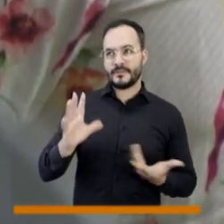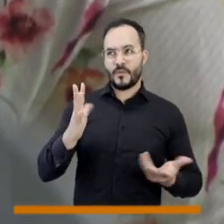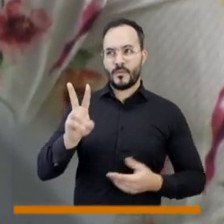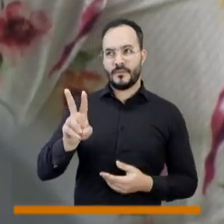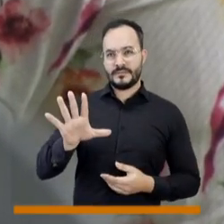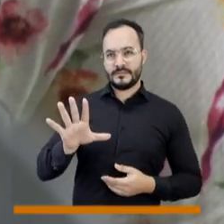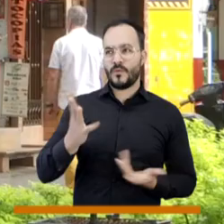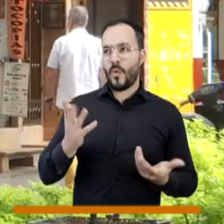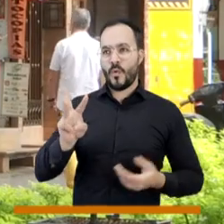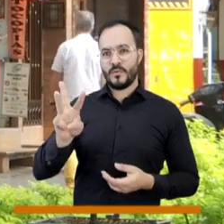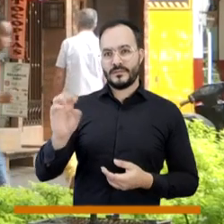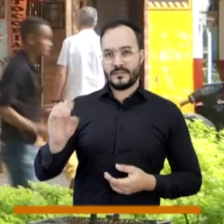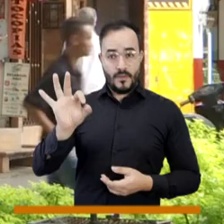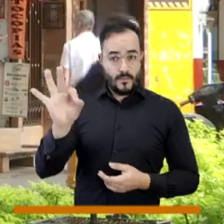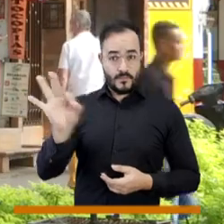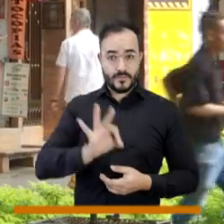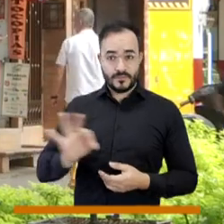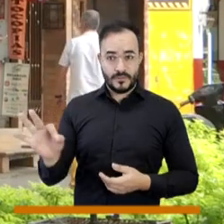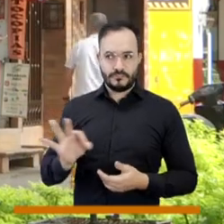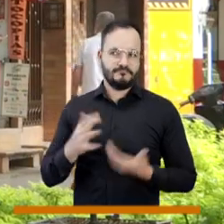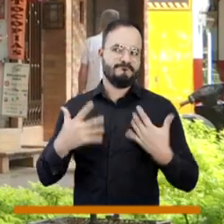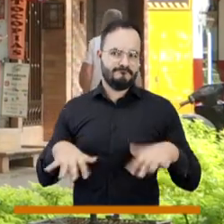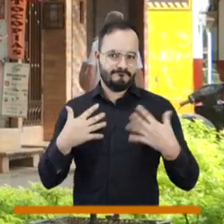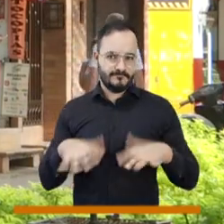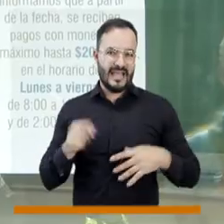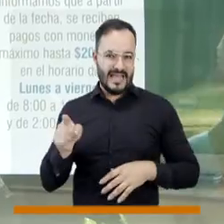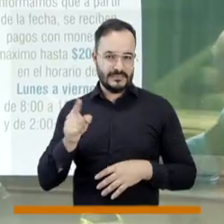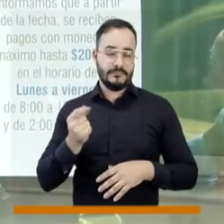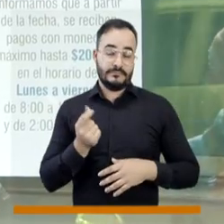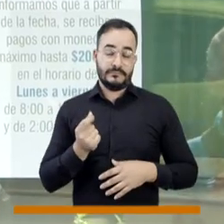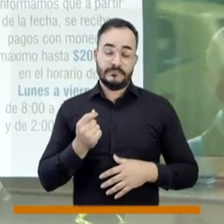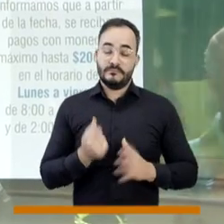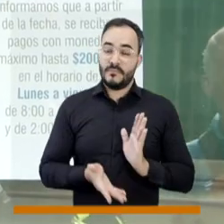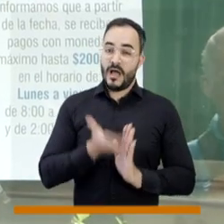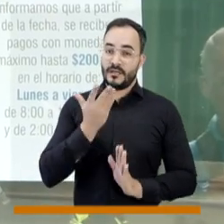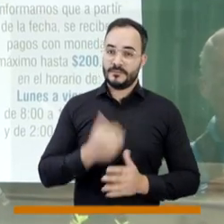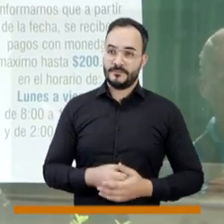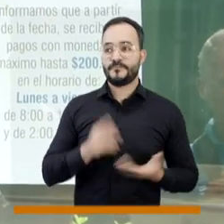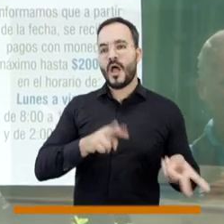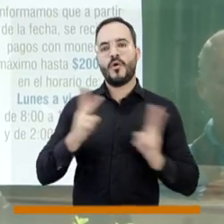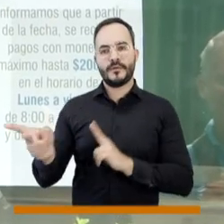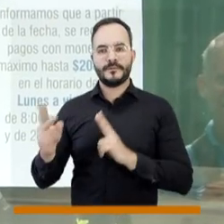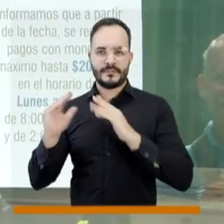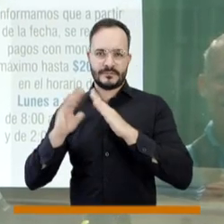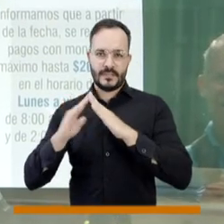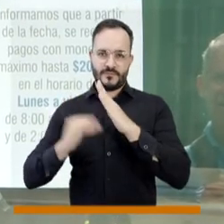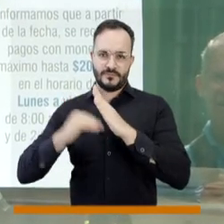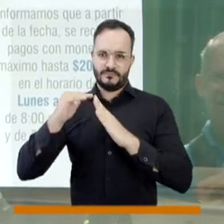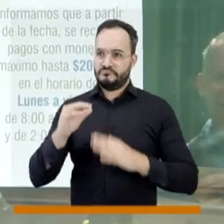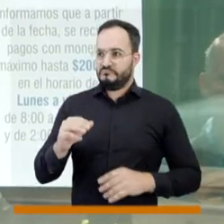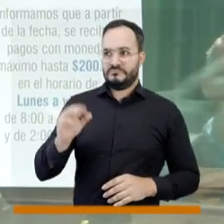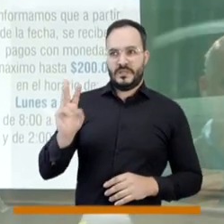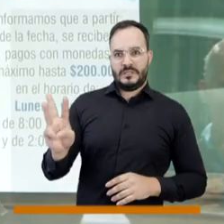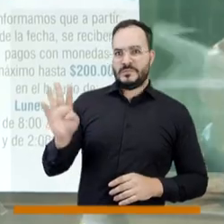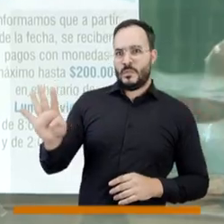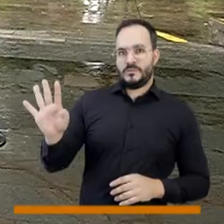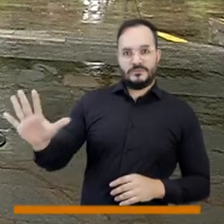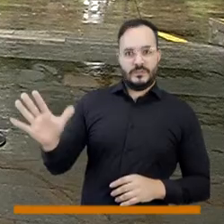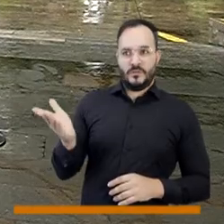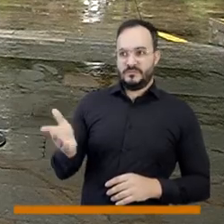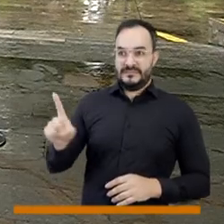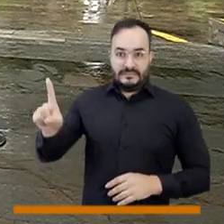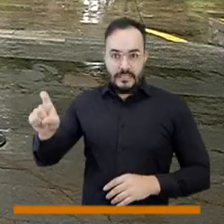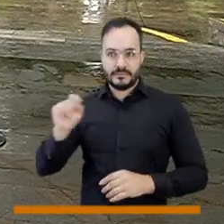20, 25, 30%, y ya eso es un número supremamente alto. Y en estratos altos, pues evidentemente con todo, con